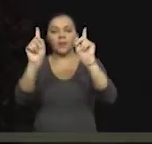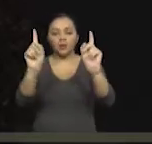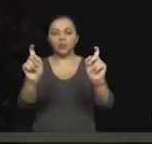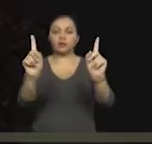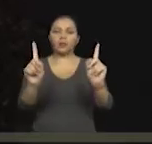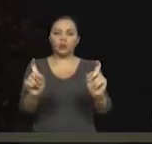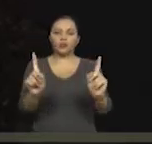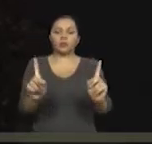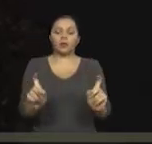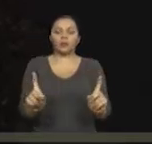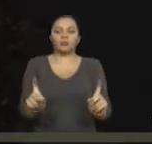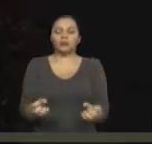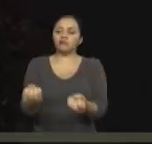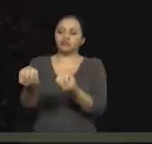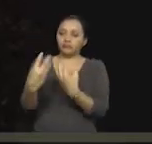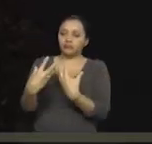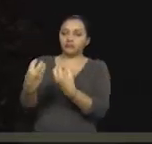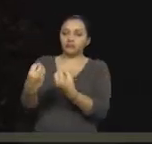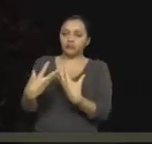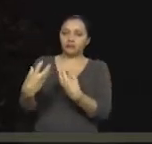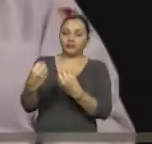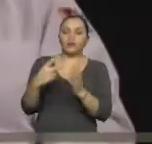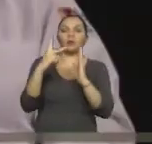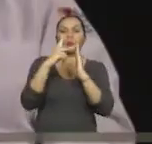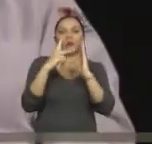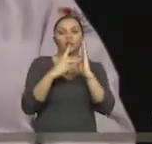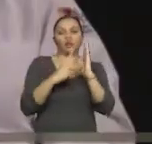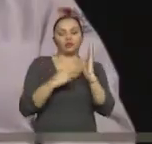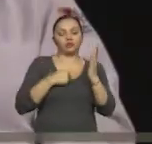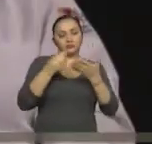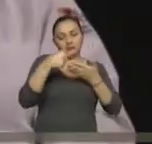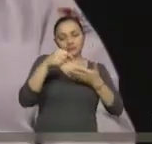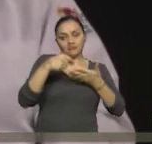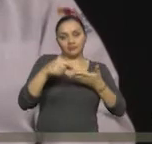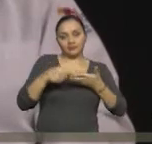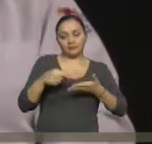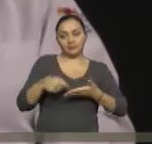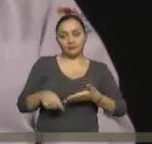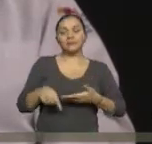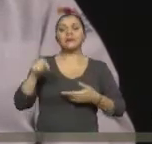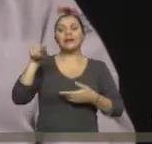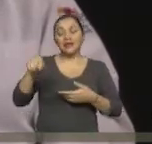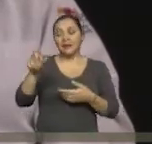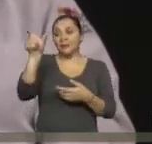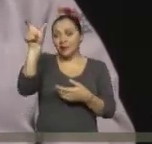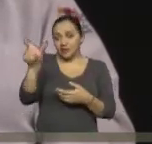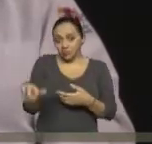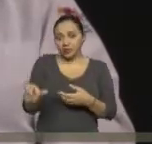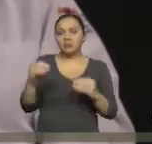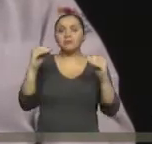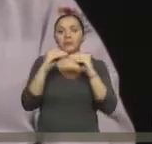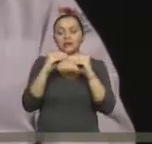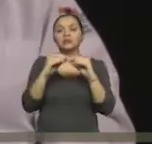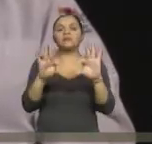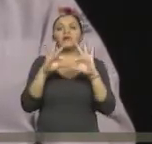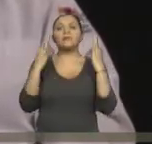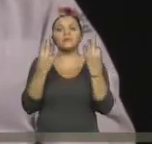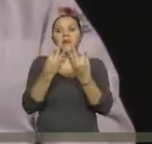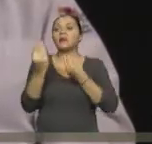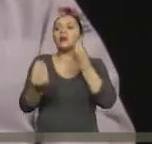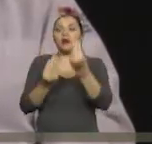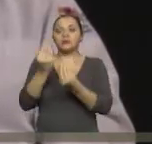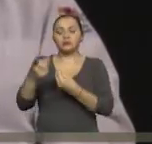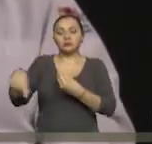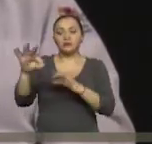la persona con discapacidad, más aún cuando de este es un agente productor y del que depende la familia. Entonces, son